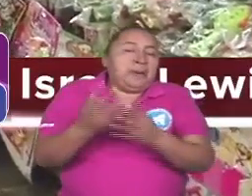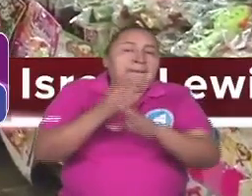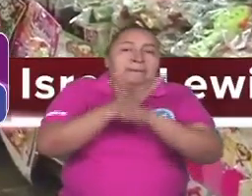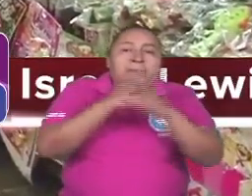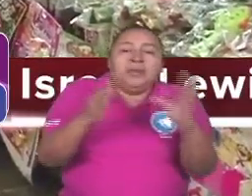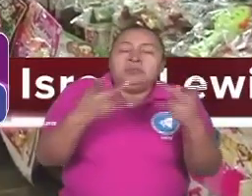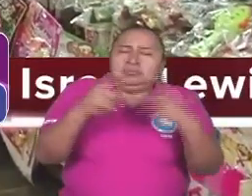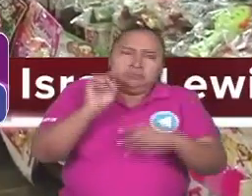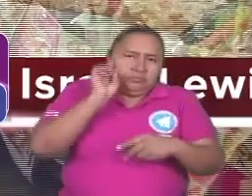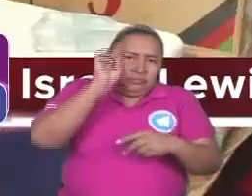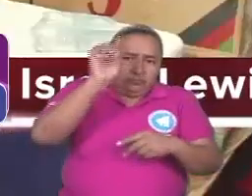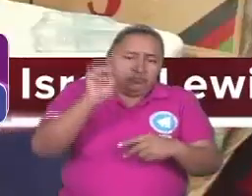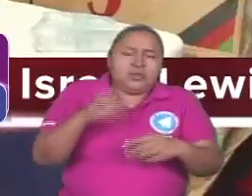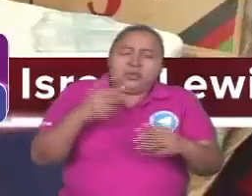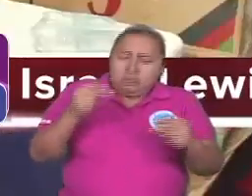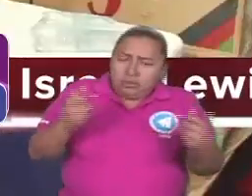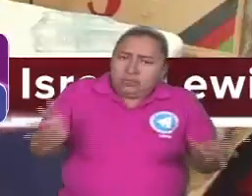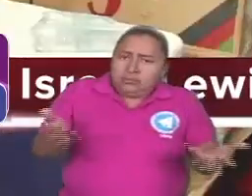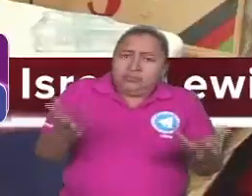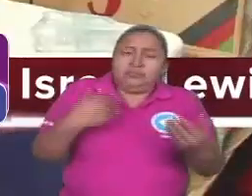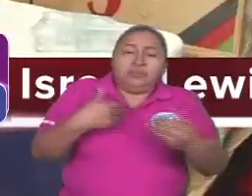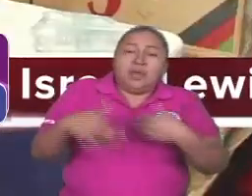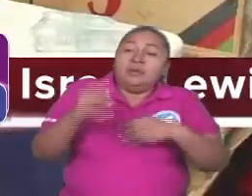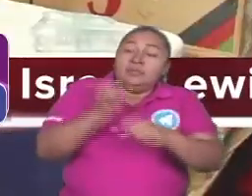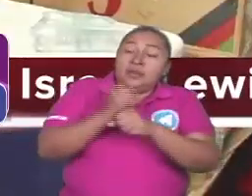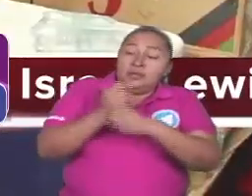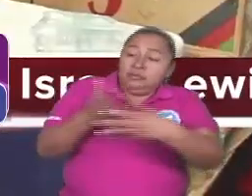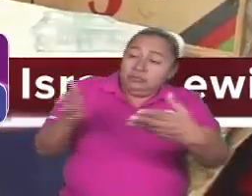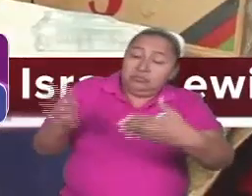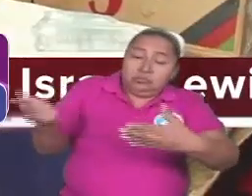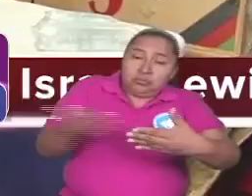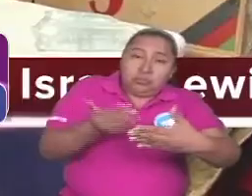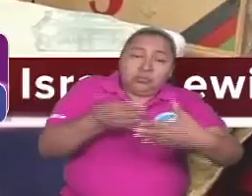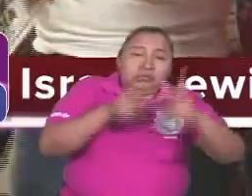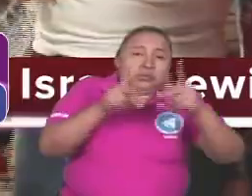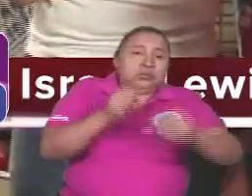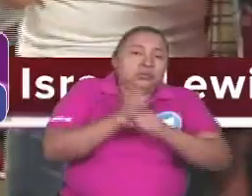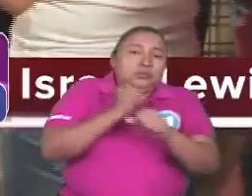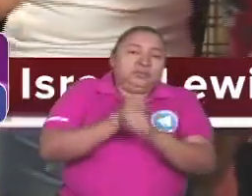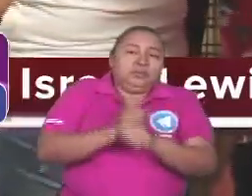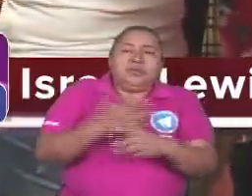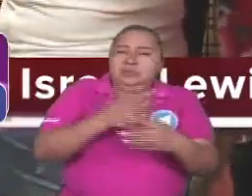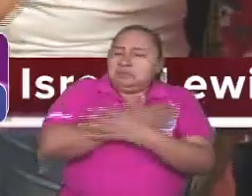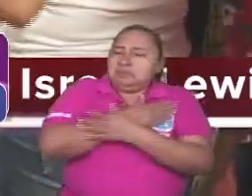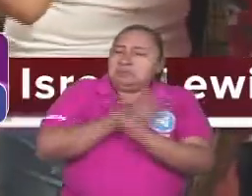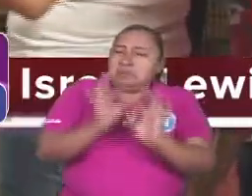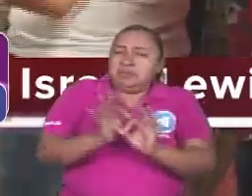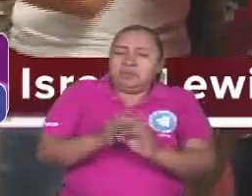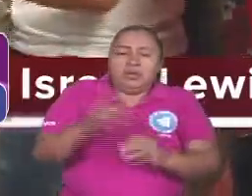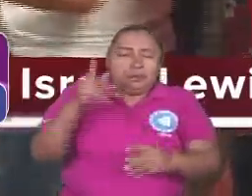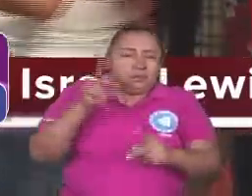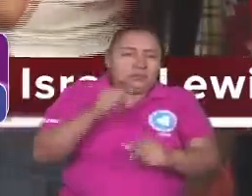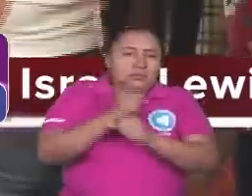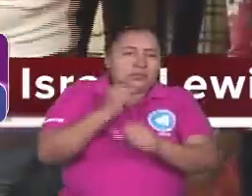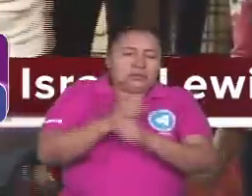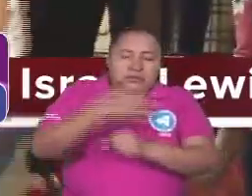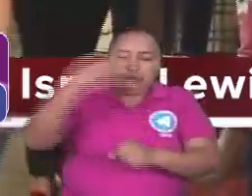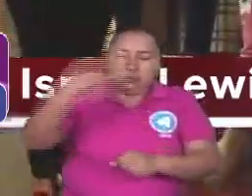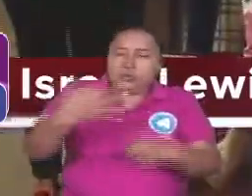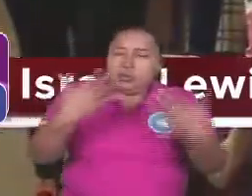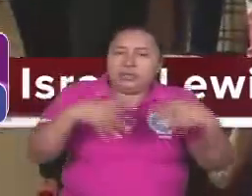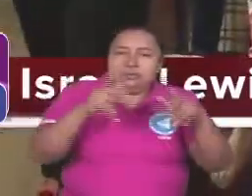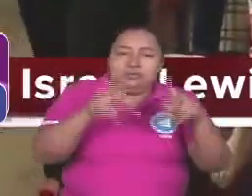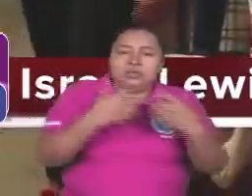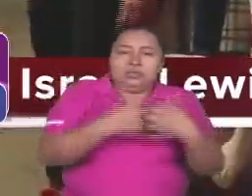desarrollarse. Y que genere empleo para la gente. Nosotros lo saludamos. Es más, la clase trabajadora le garantiza estabilidad a cualquier empresario.